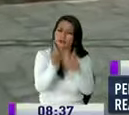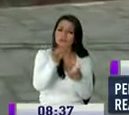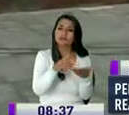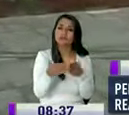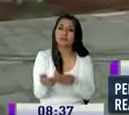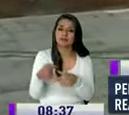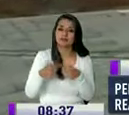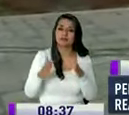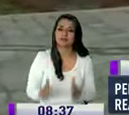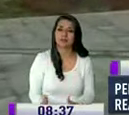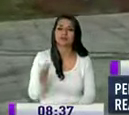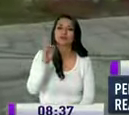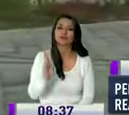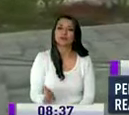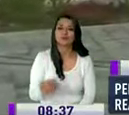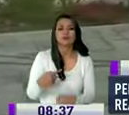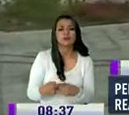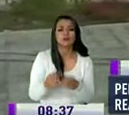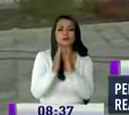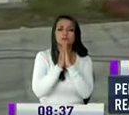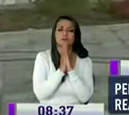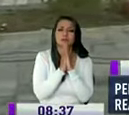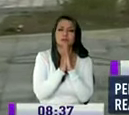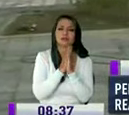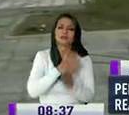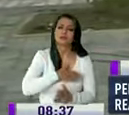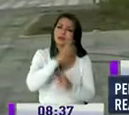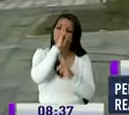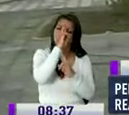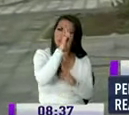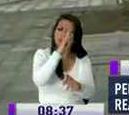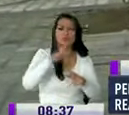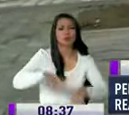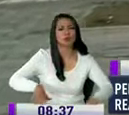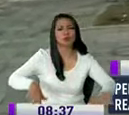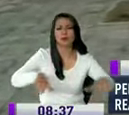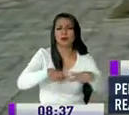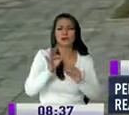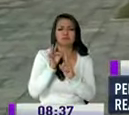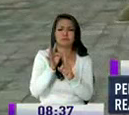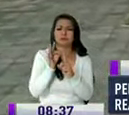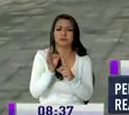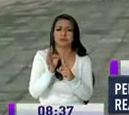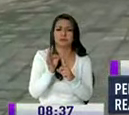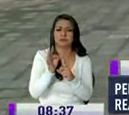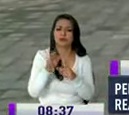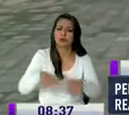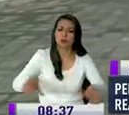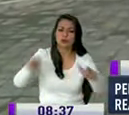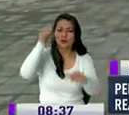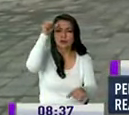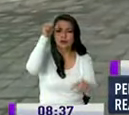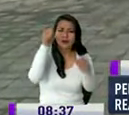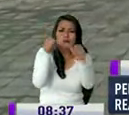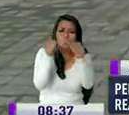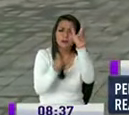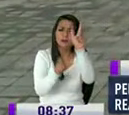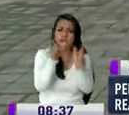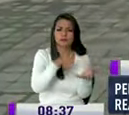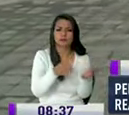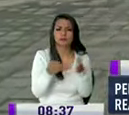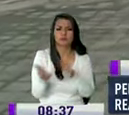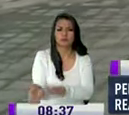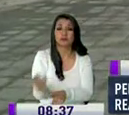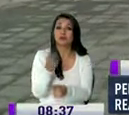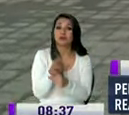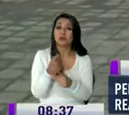los quiteños y la gente del sur entonces pedimos también que nos ayuden un poco a concientizar este tema se hizo